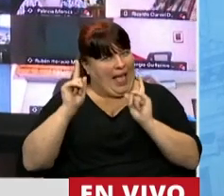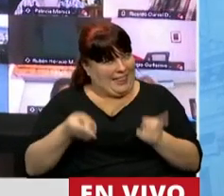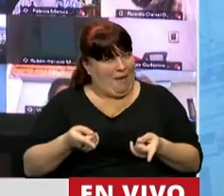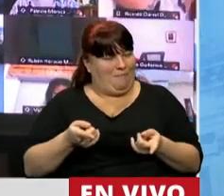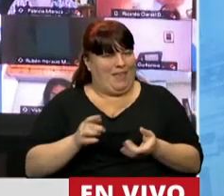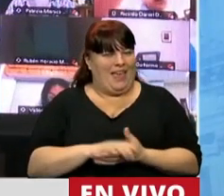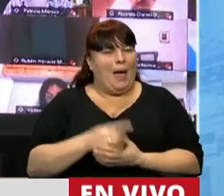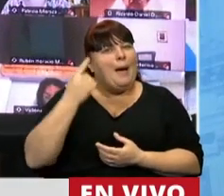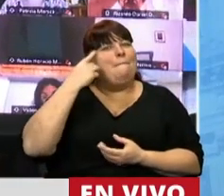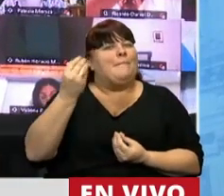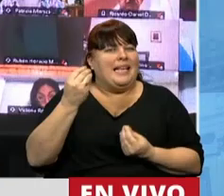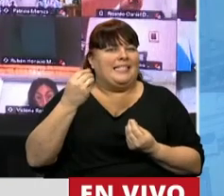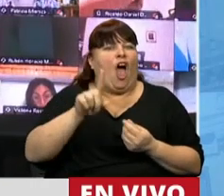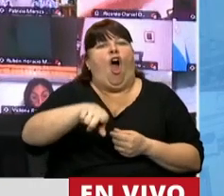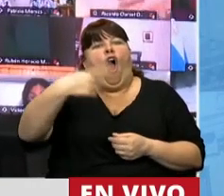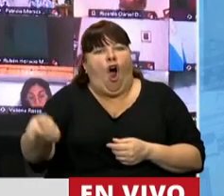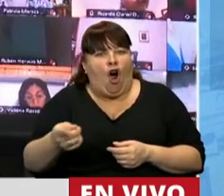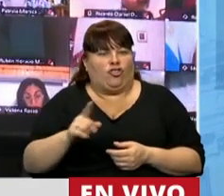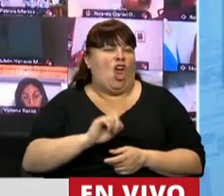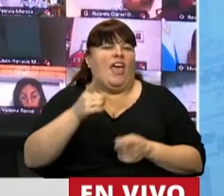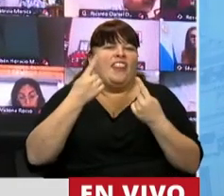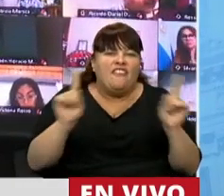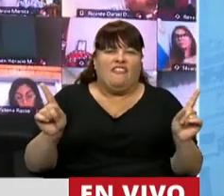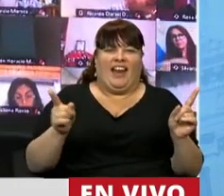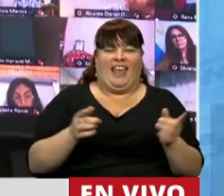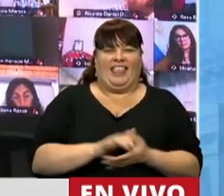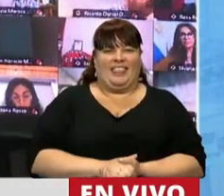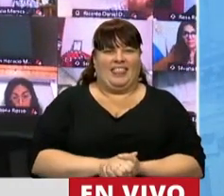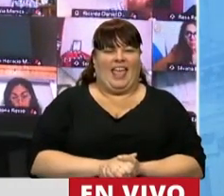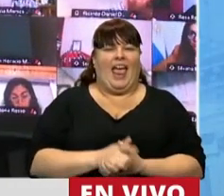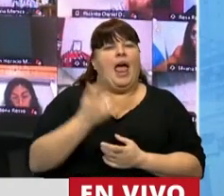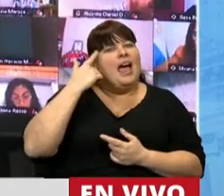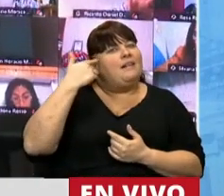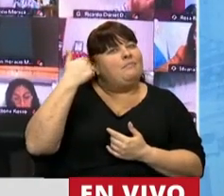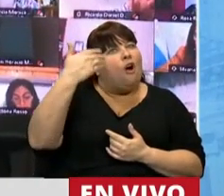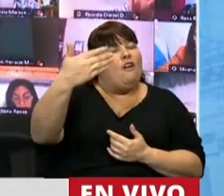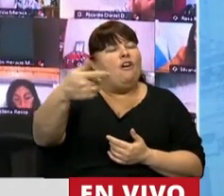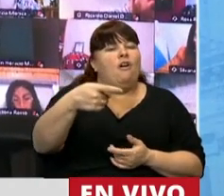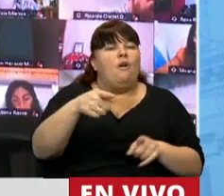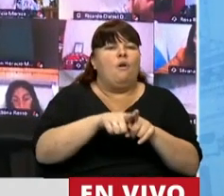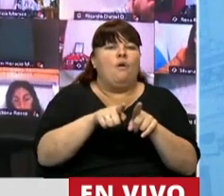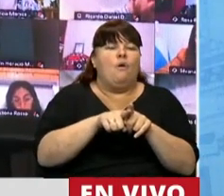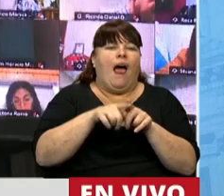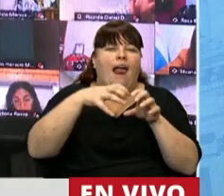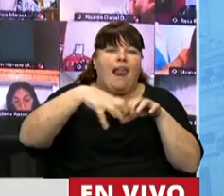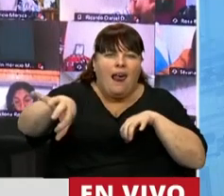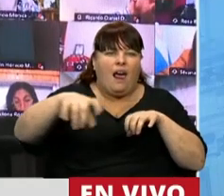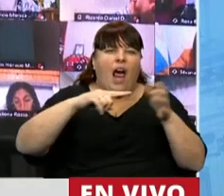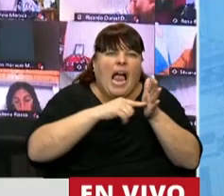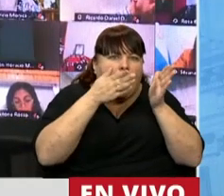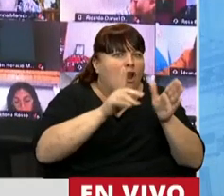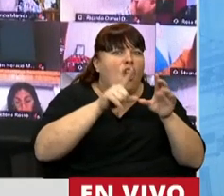con buen criterio también las provincias han sugerido que sean ciudades también